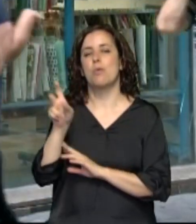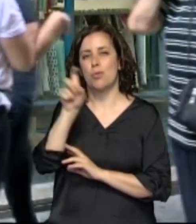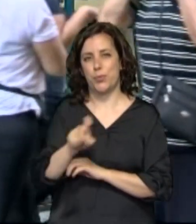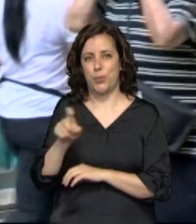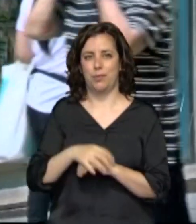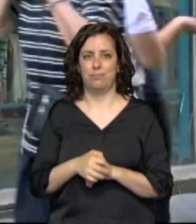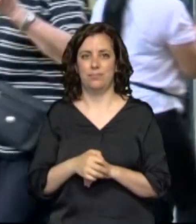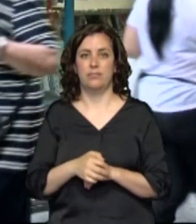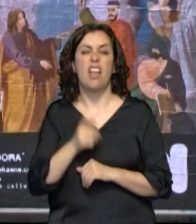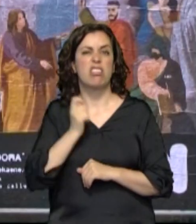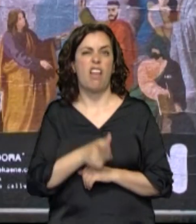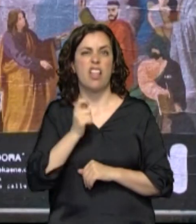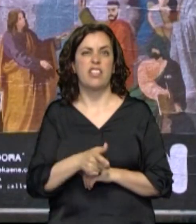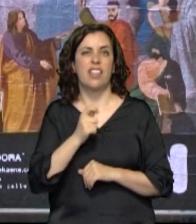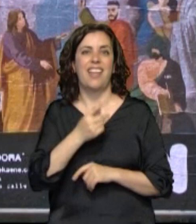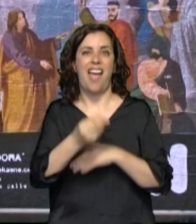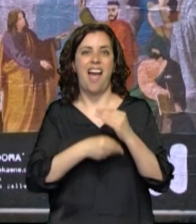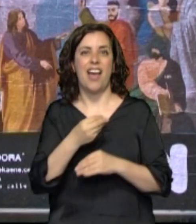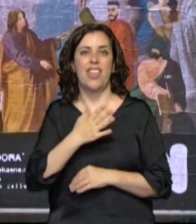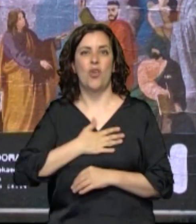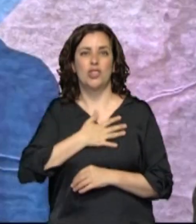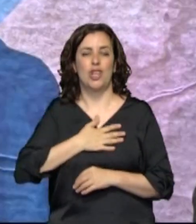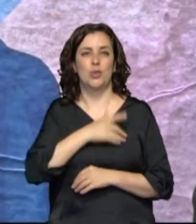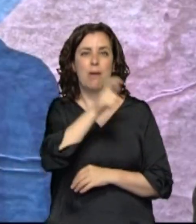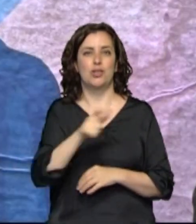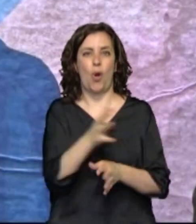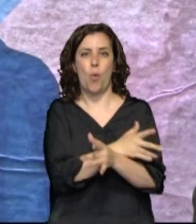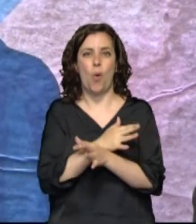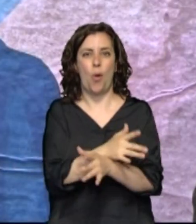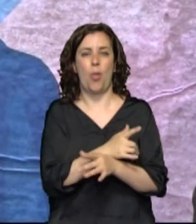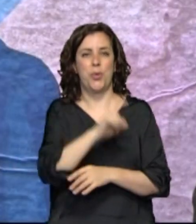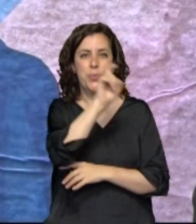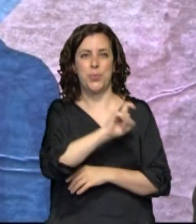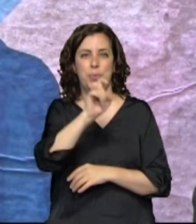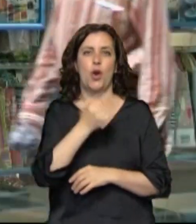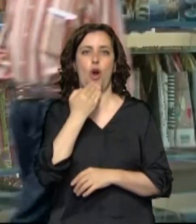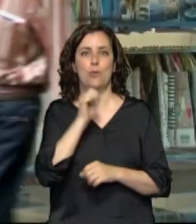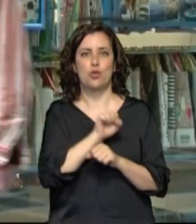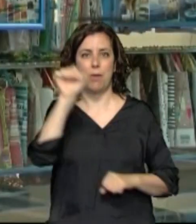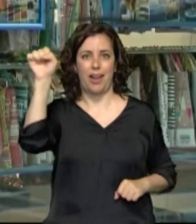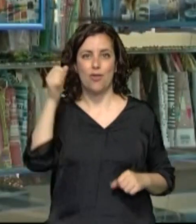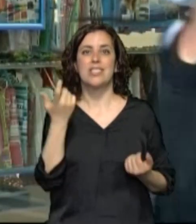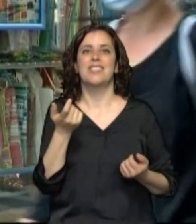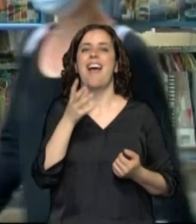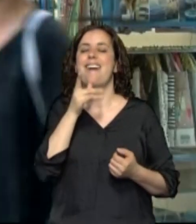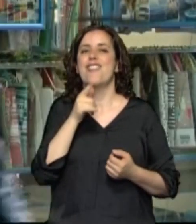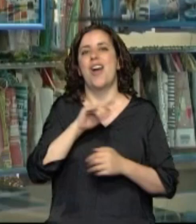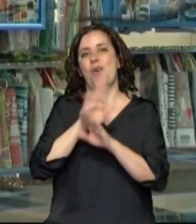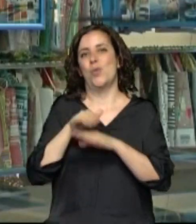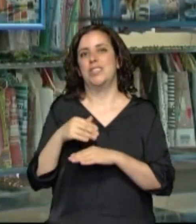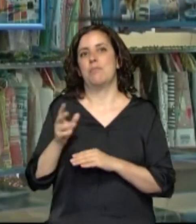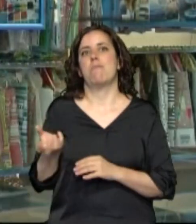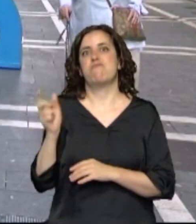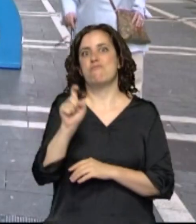Aparca su temática habitual de convertir a los jugadores de Osasuna en superhéroes o santos para rendir tributo a los sanitarios. Es la última obra del artista LKN